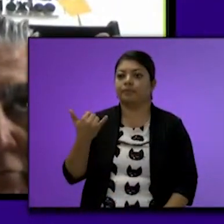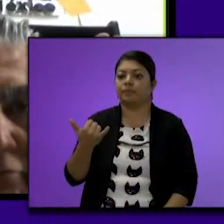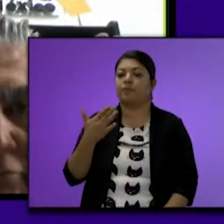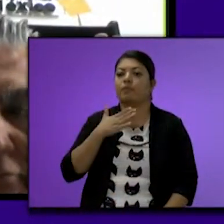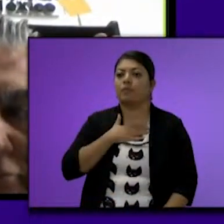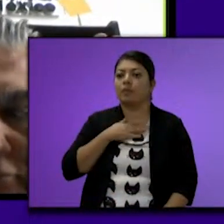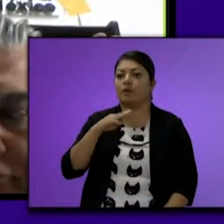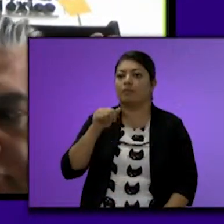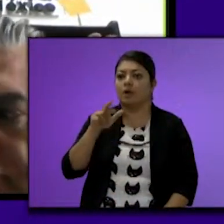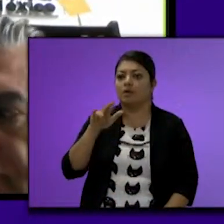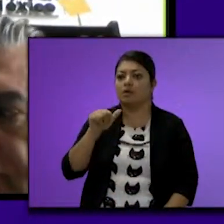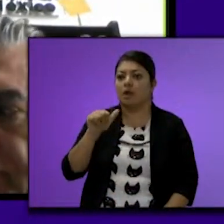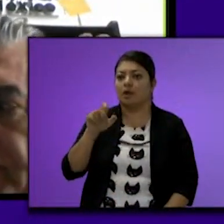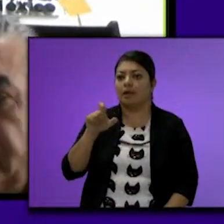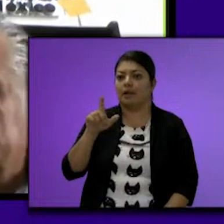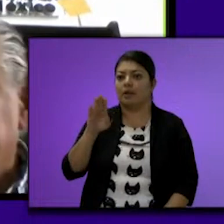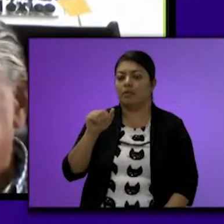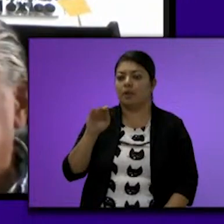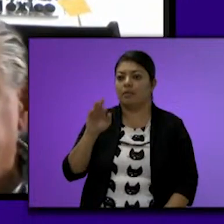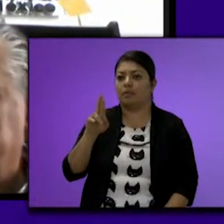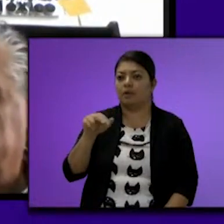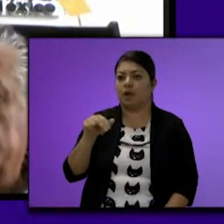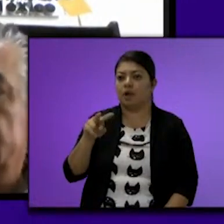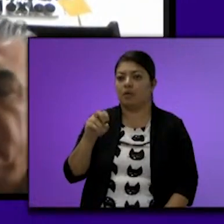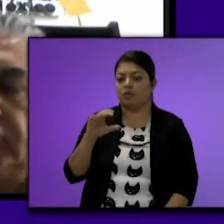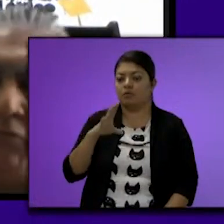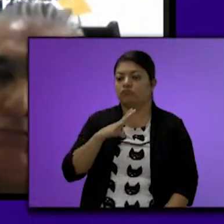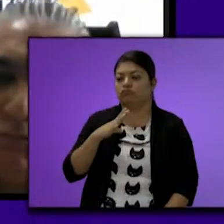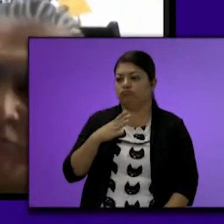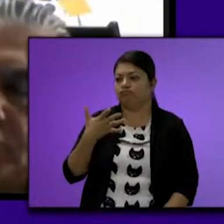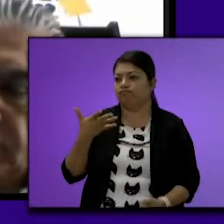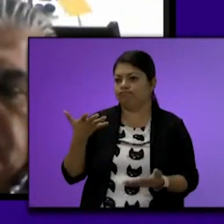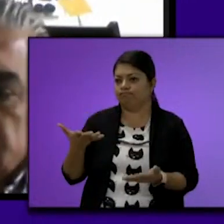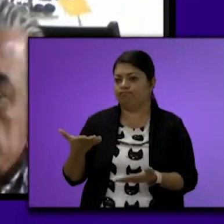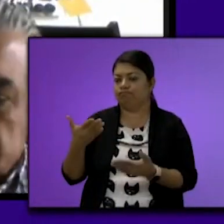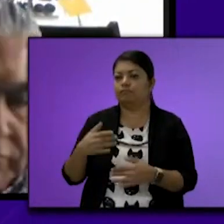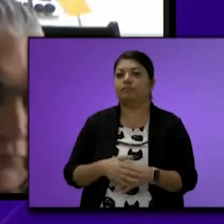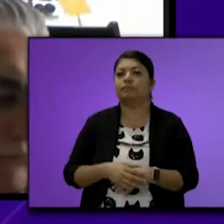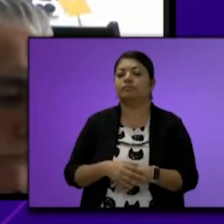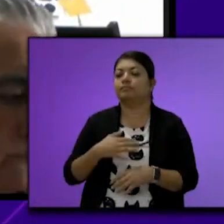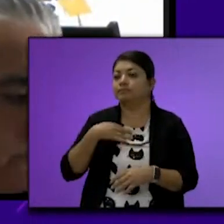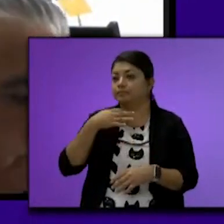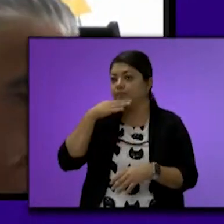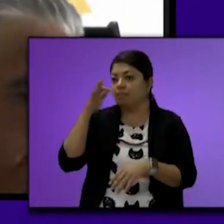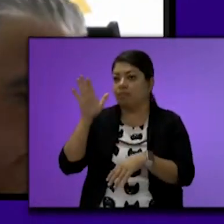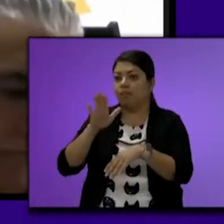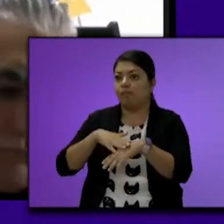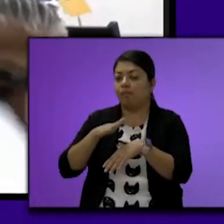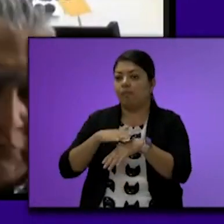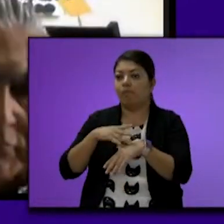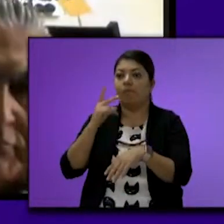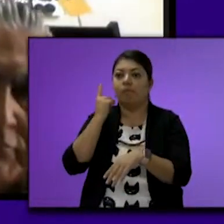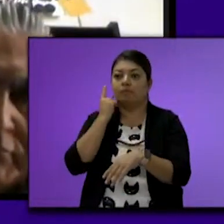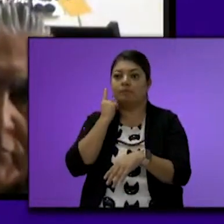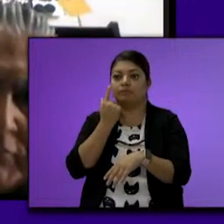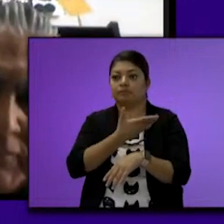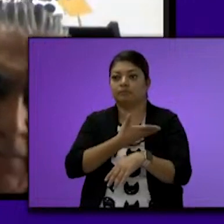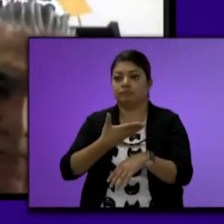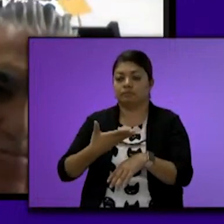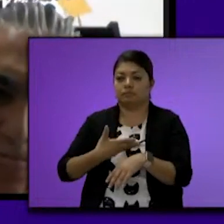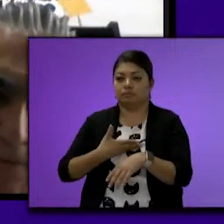uso de la voz María Álvaro Camacho Presente Le informo Diputada